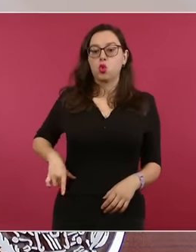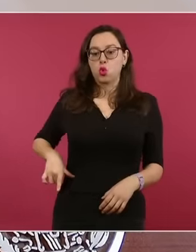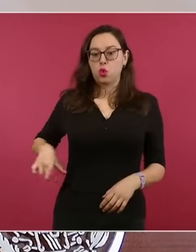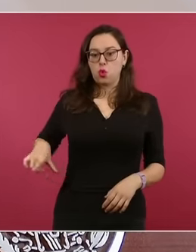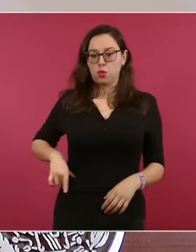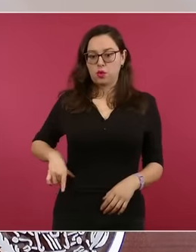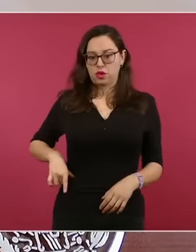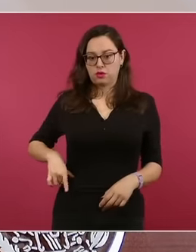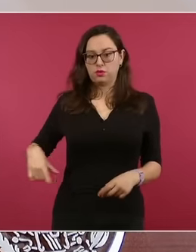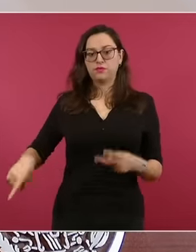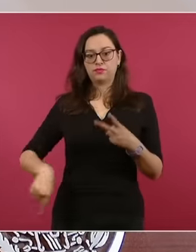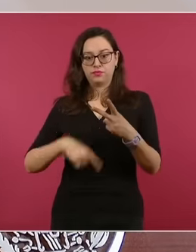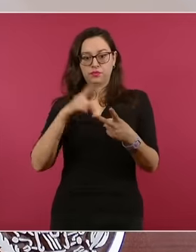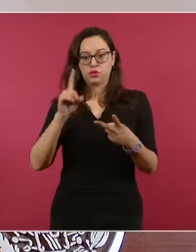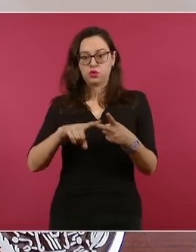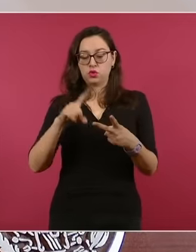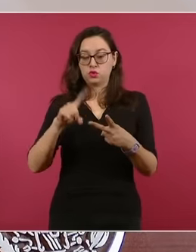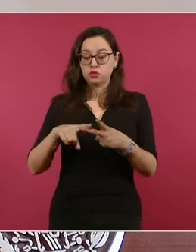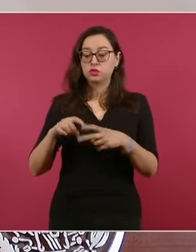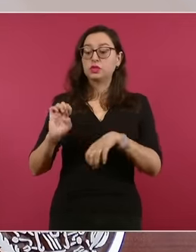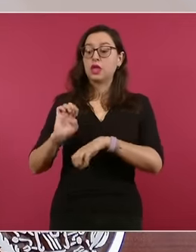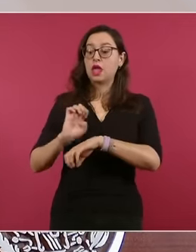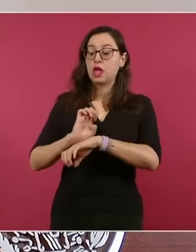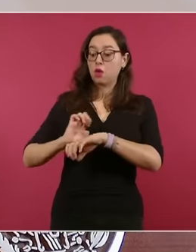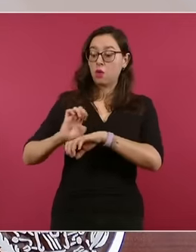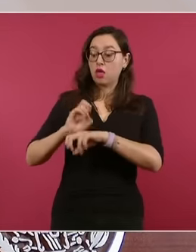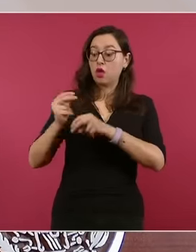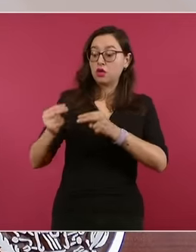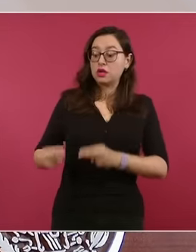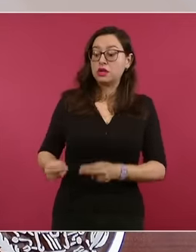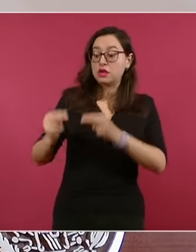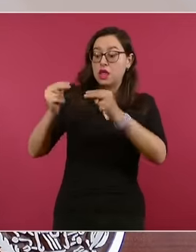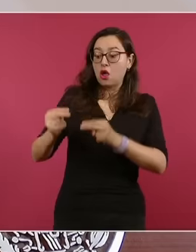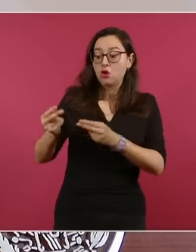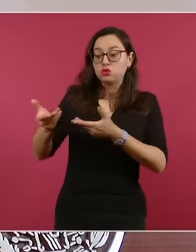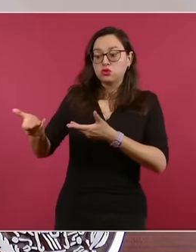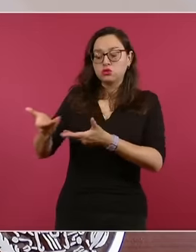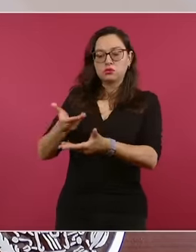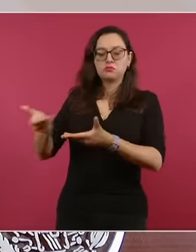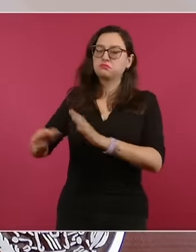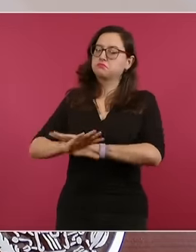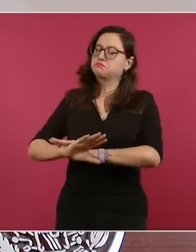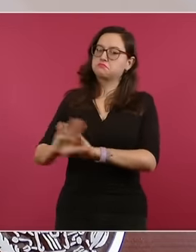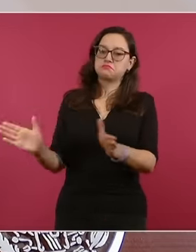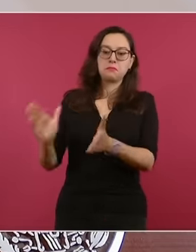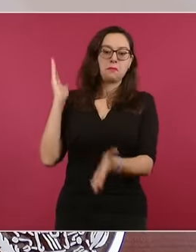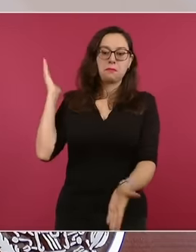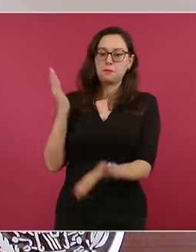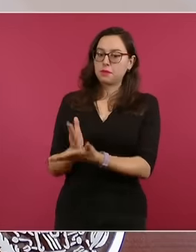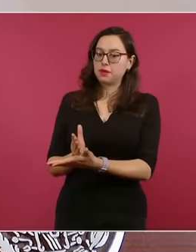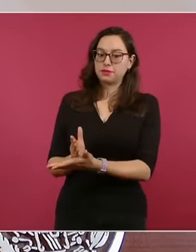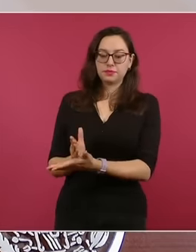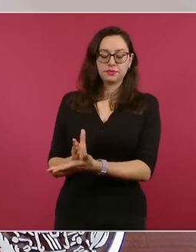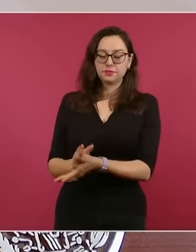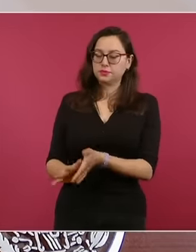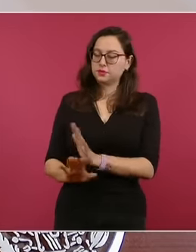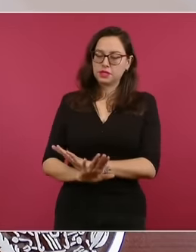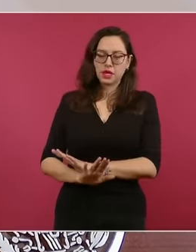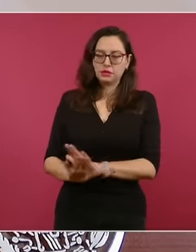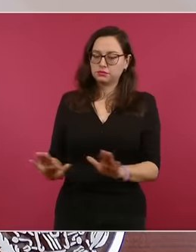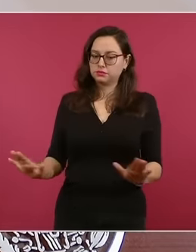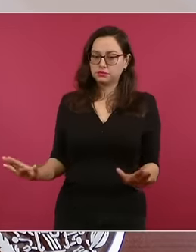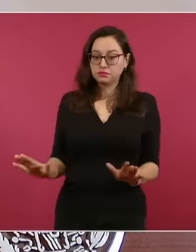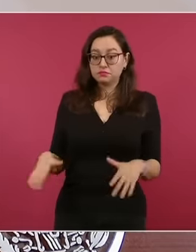comerciales con Ecuador, en el sentido de que estábamos negociando un tratado de libre comercio y esas conversaciones se han suspendido.